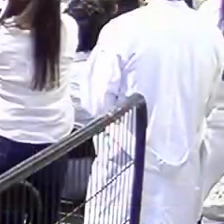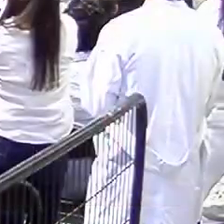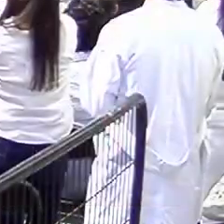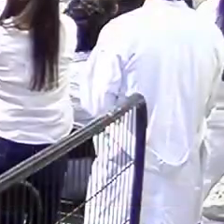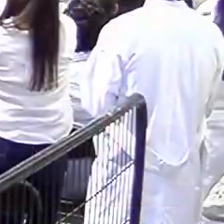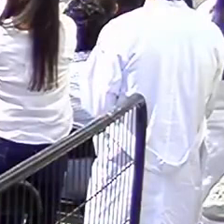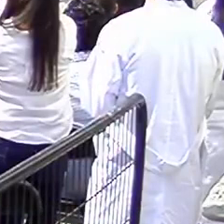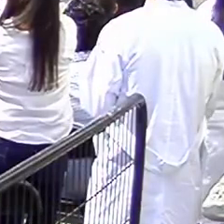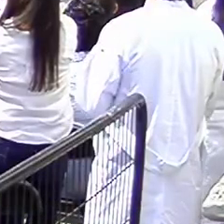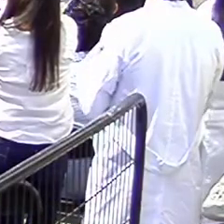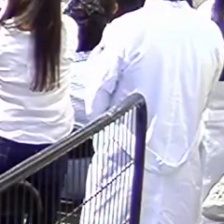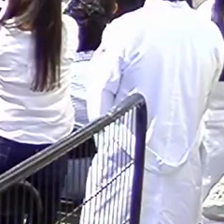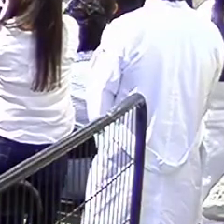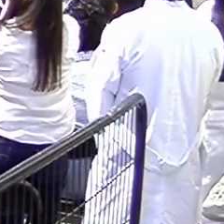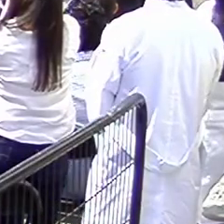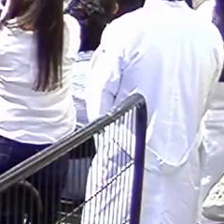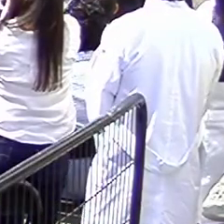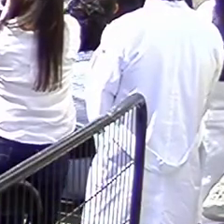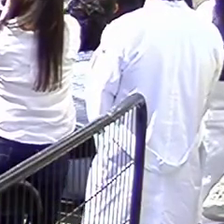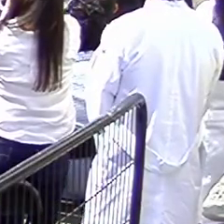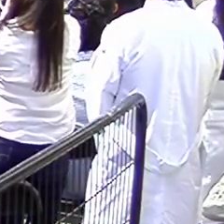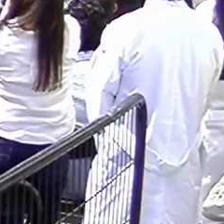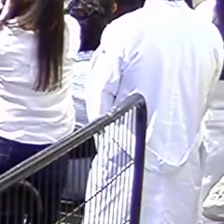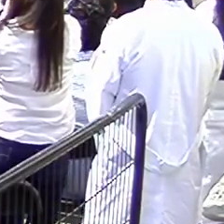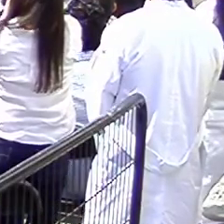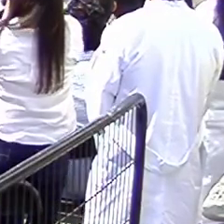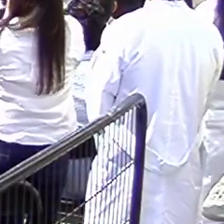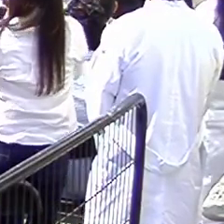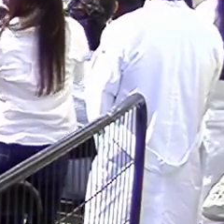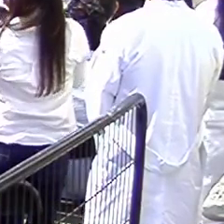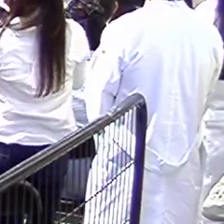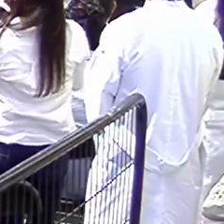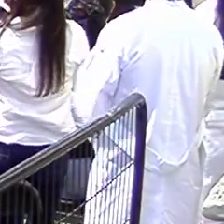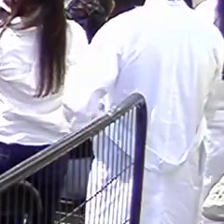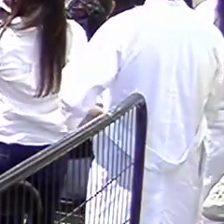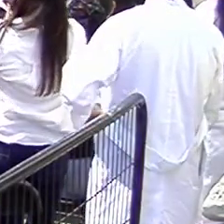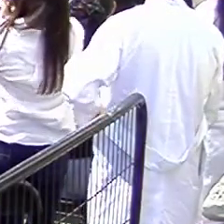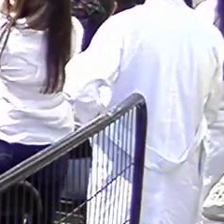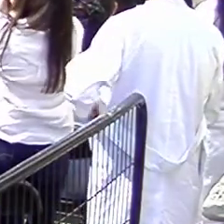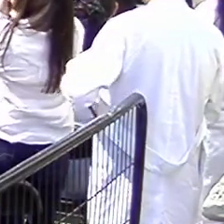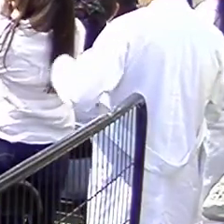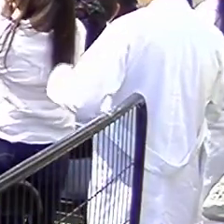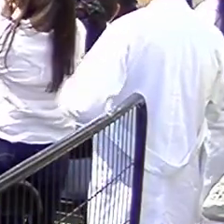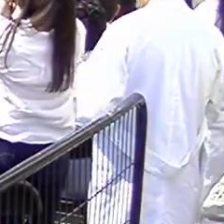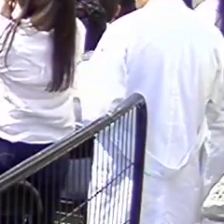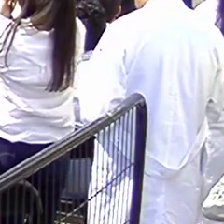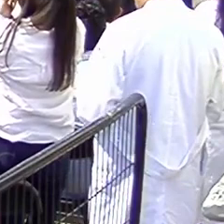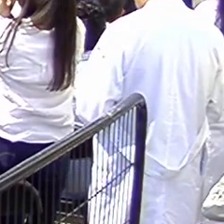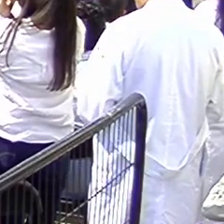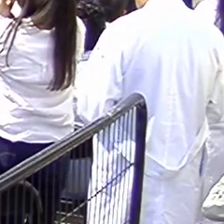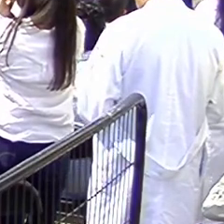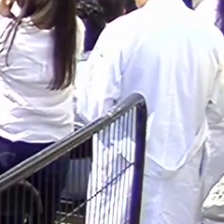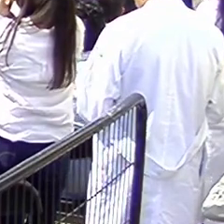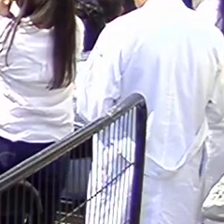A continuación, solicitamos la palabra al secretario de Salud, Jorge Alcocer Varela.